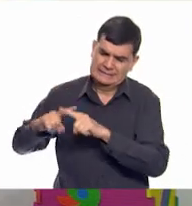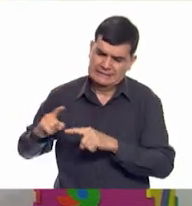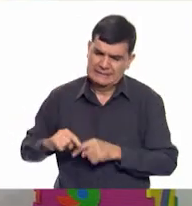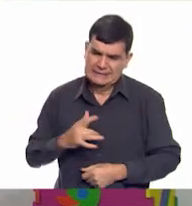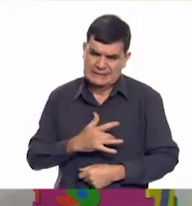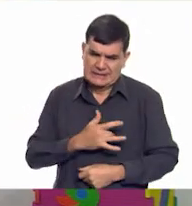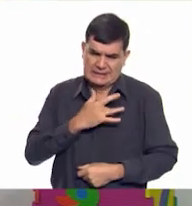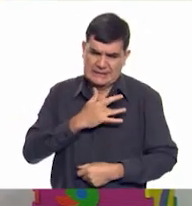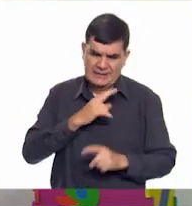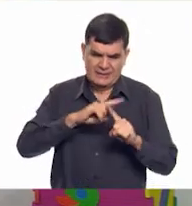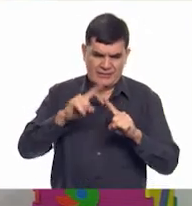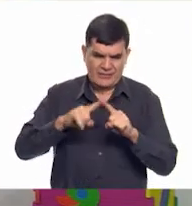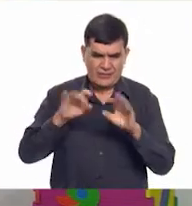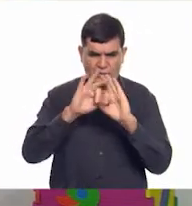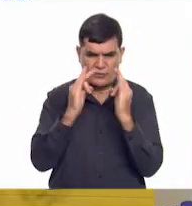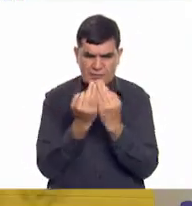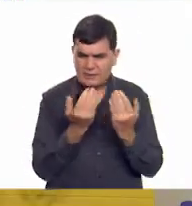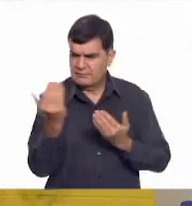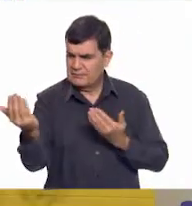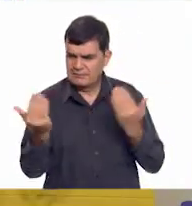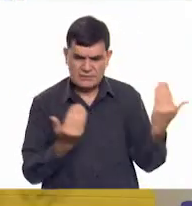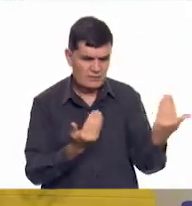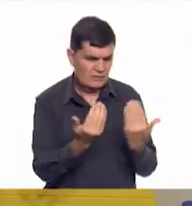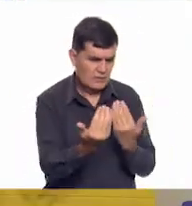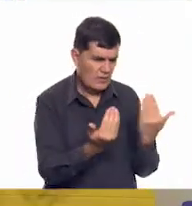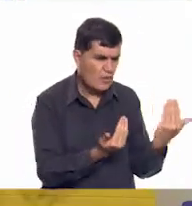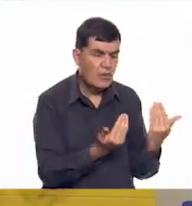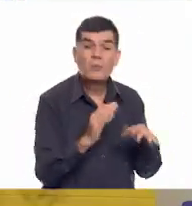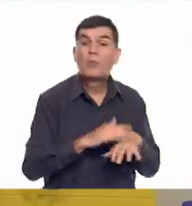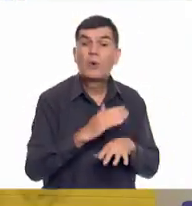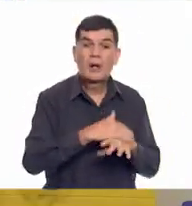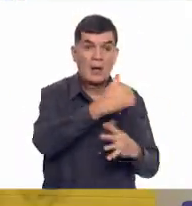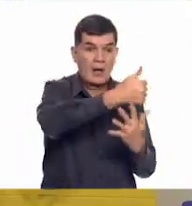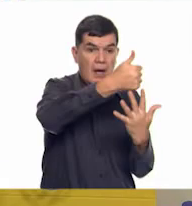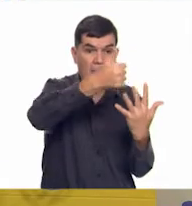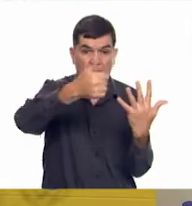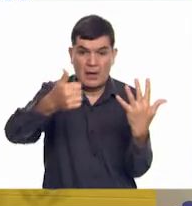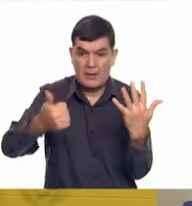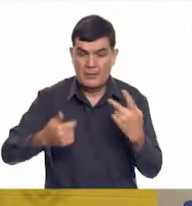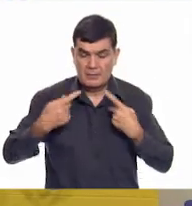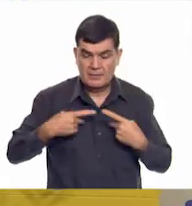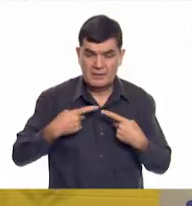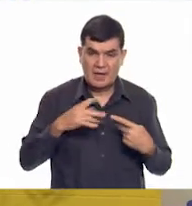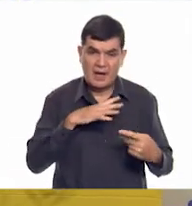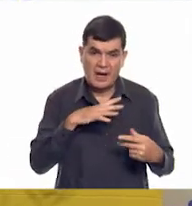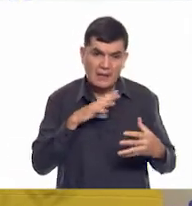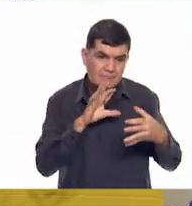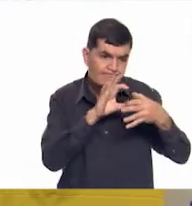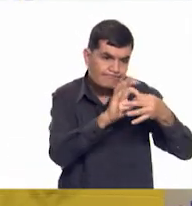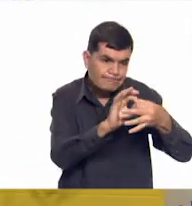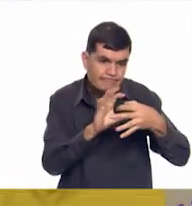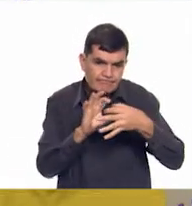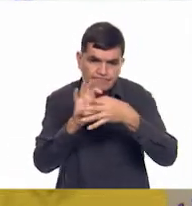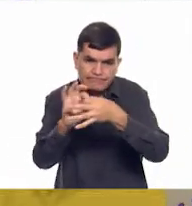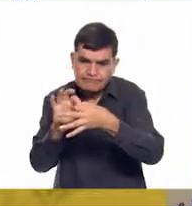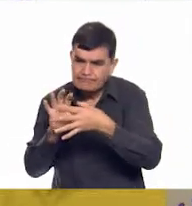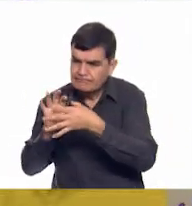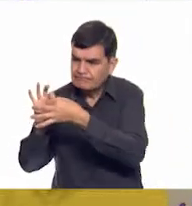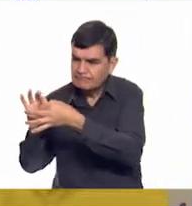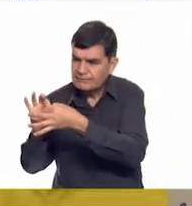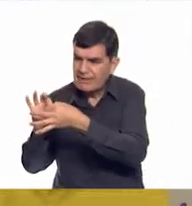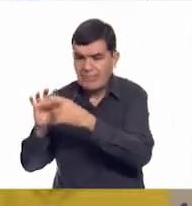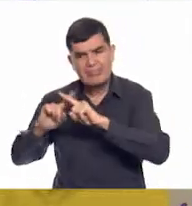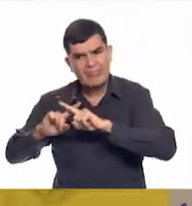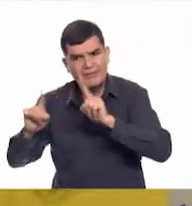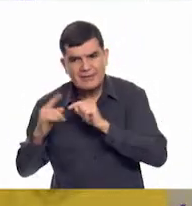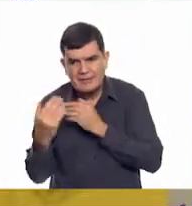sentimientos en diferentes formas. Esto es porque con cada persona has creado vínculos distintos, diferentes. Y